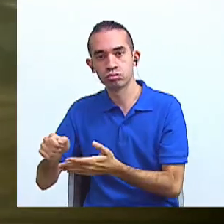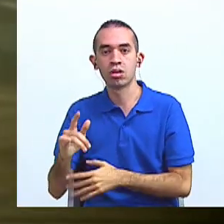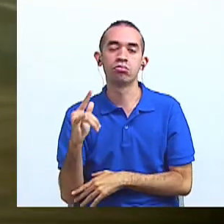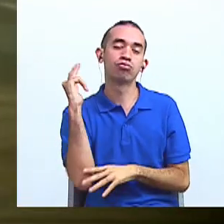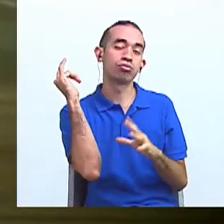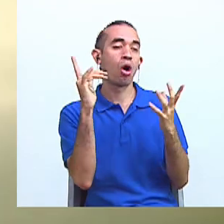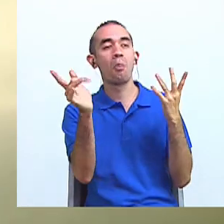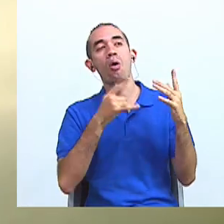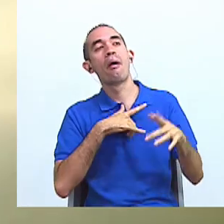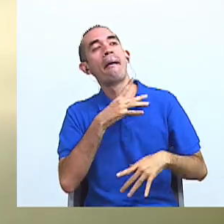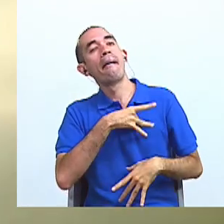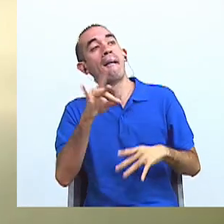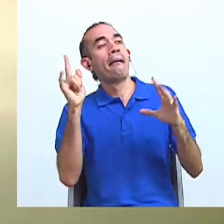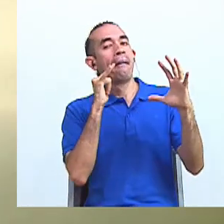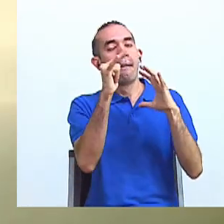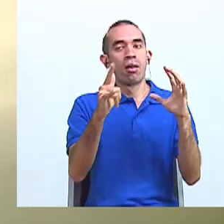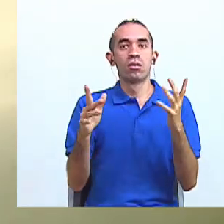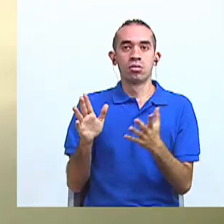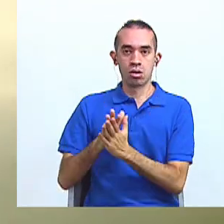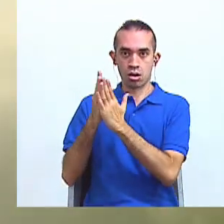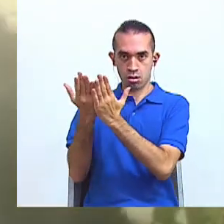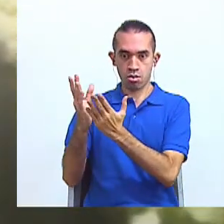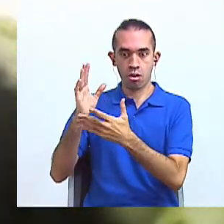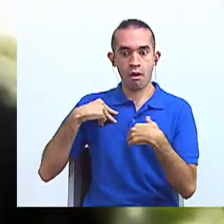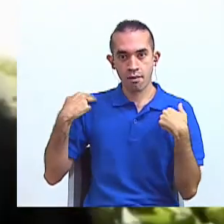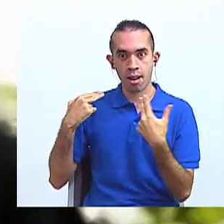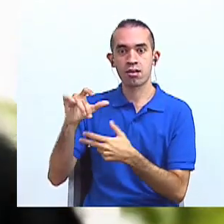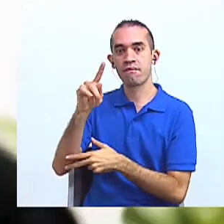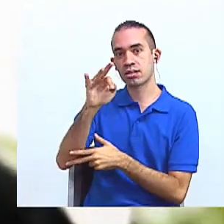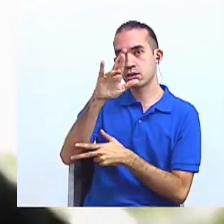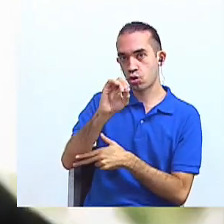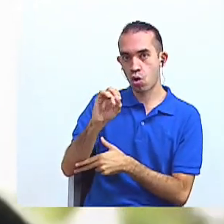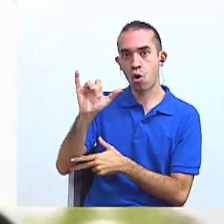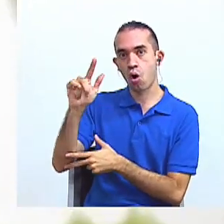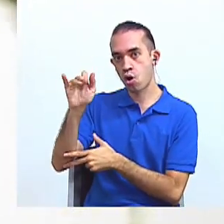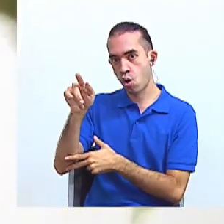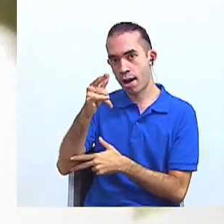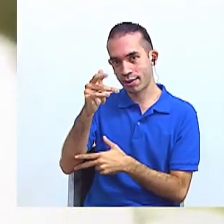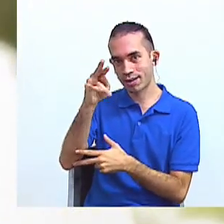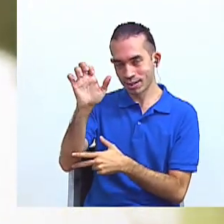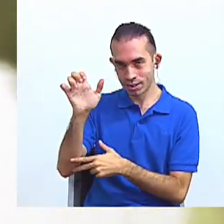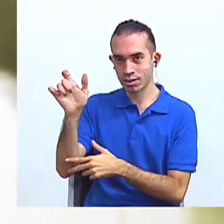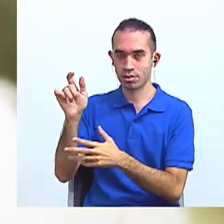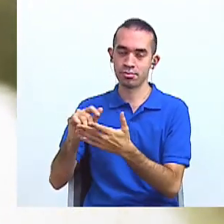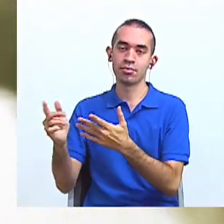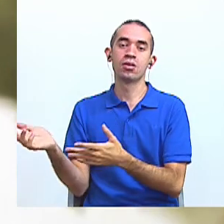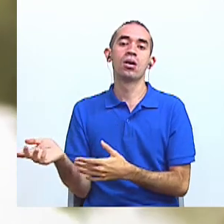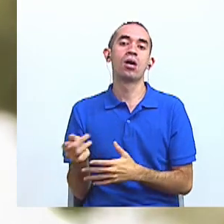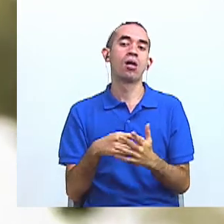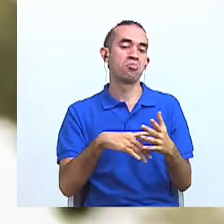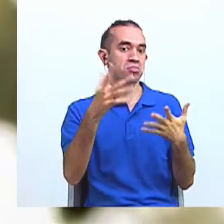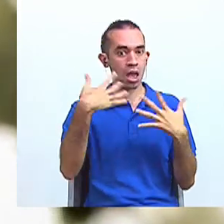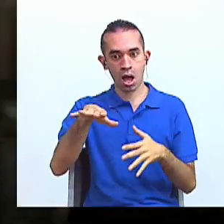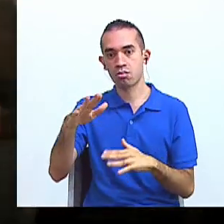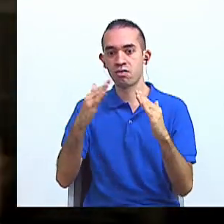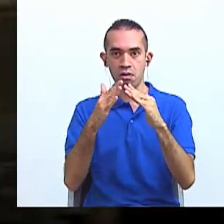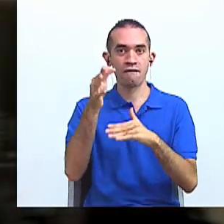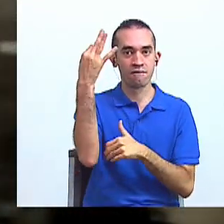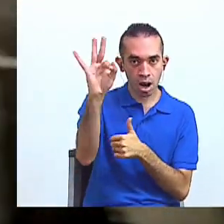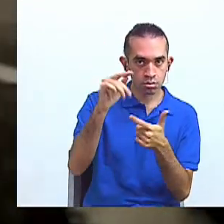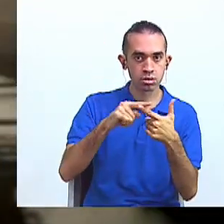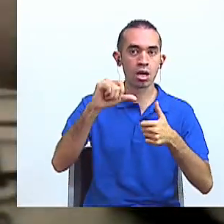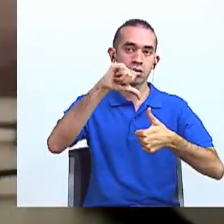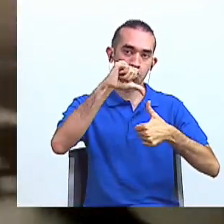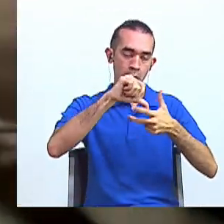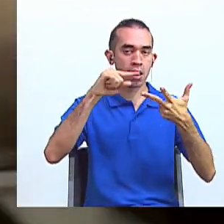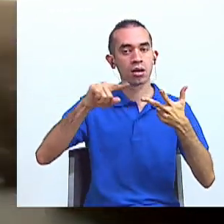inspirado por las novelas de viaje de Francisco Coloacne, que leía cuando era un niño. Vivió en Francia, Centroamérica, incluso recorrió